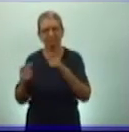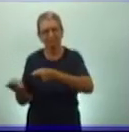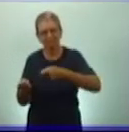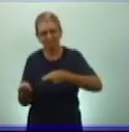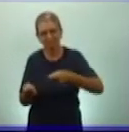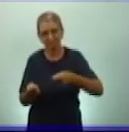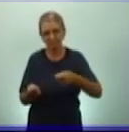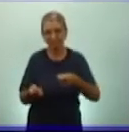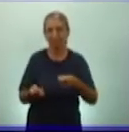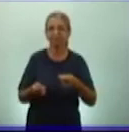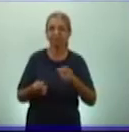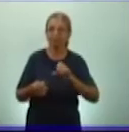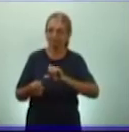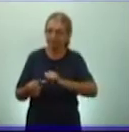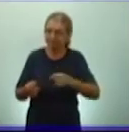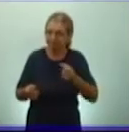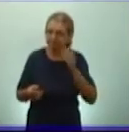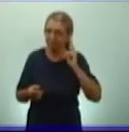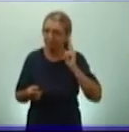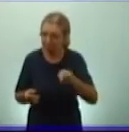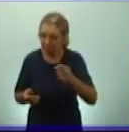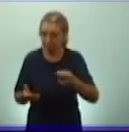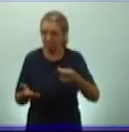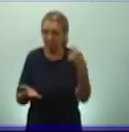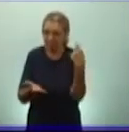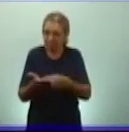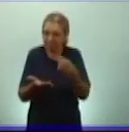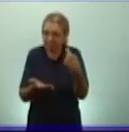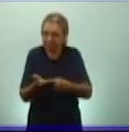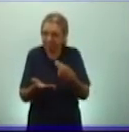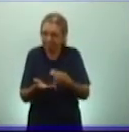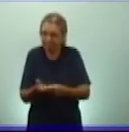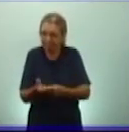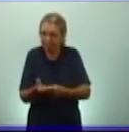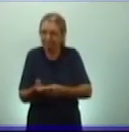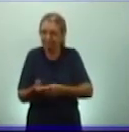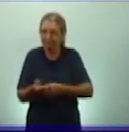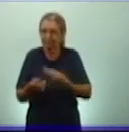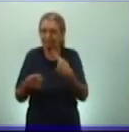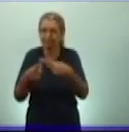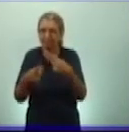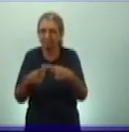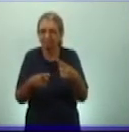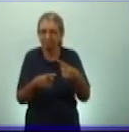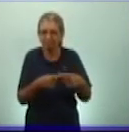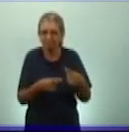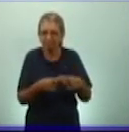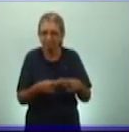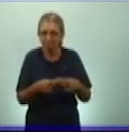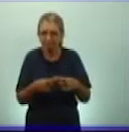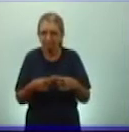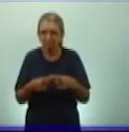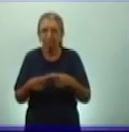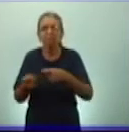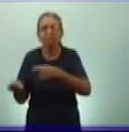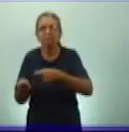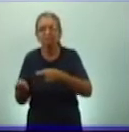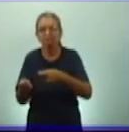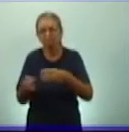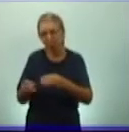pago de tributo en especie y en trabajo. ¿Recuerdan ustedes eso, verdad? ¿Dónde se utilizaba el